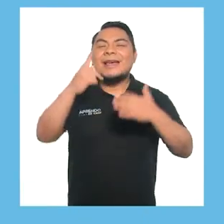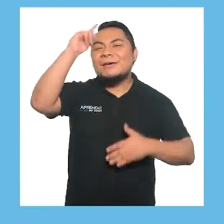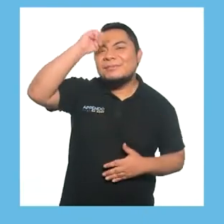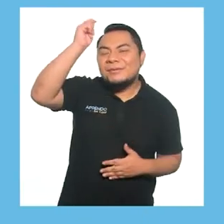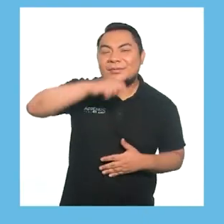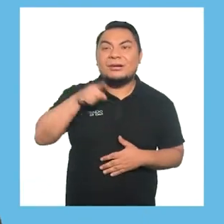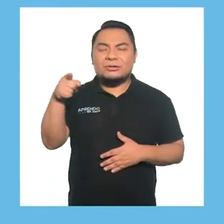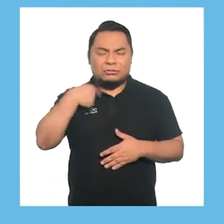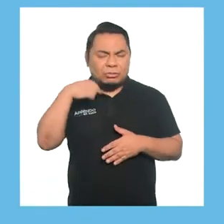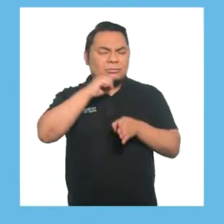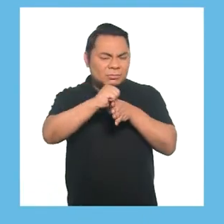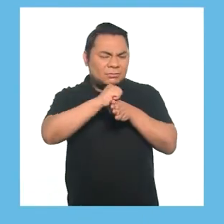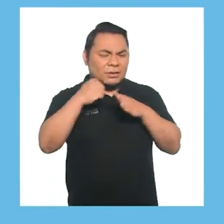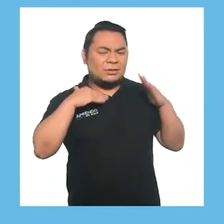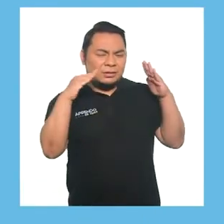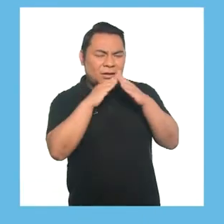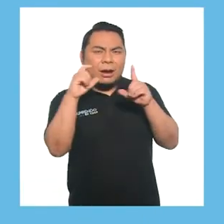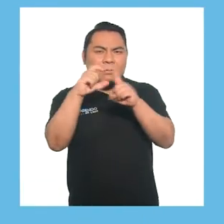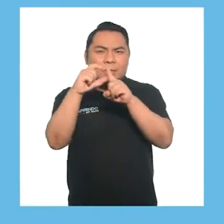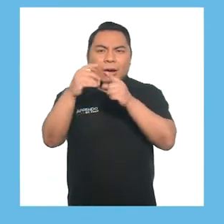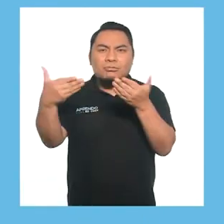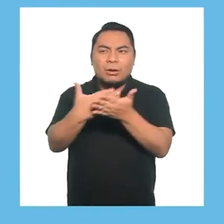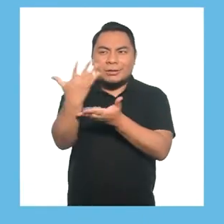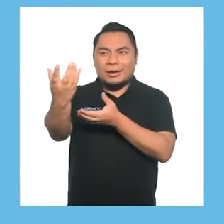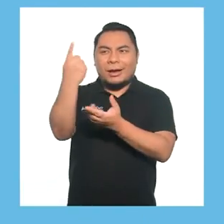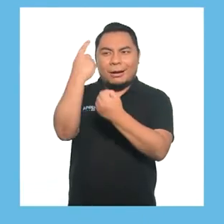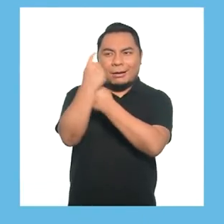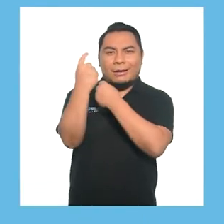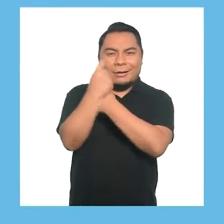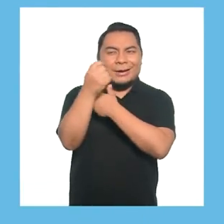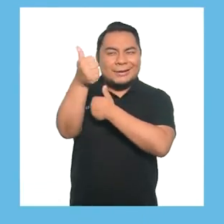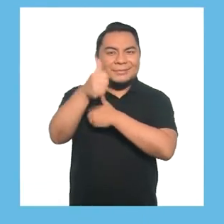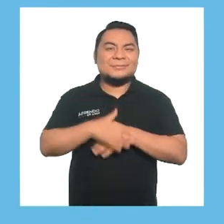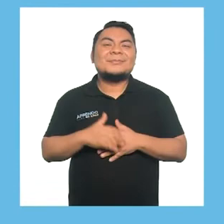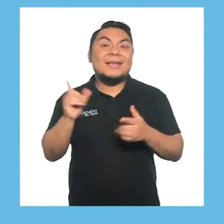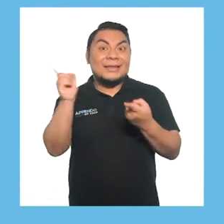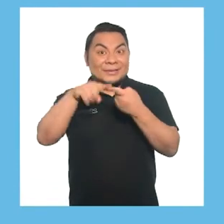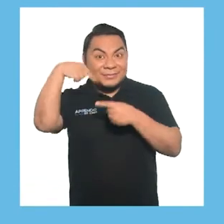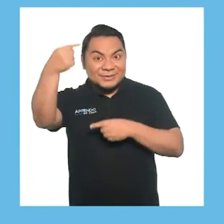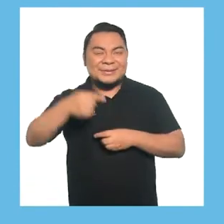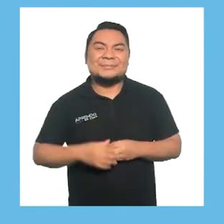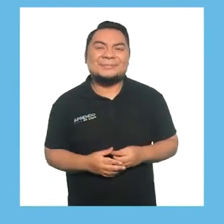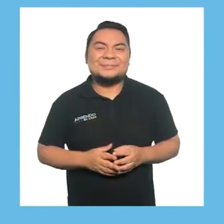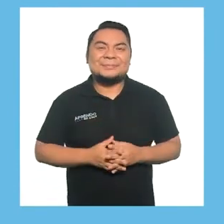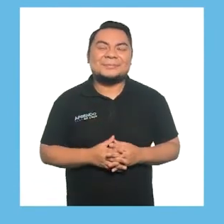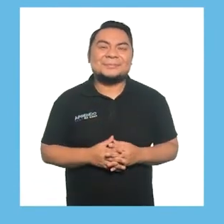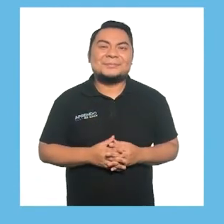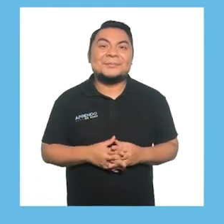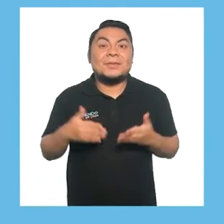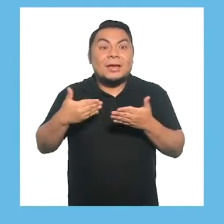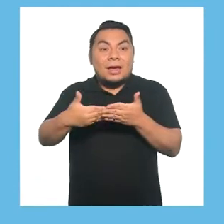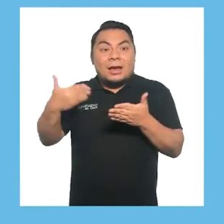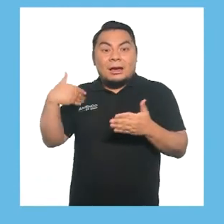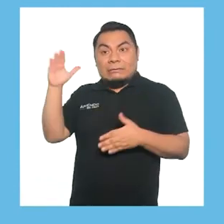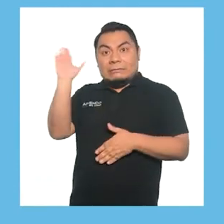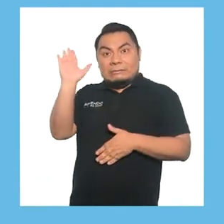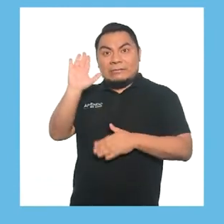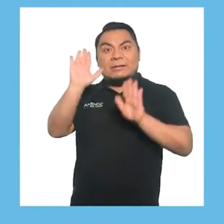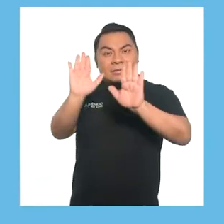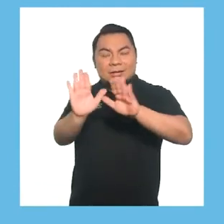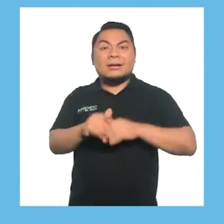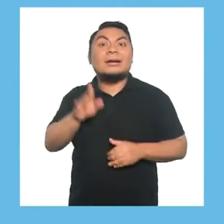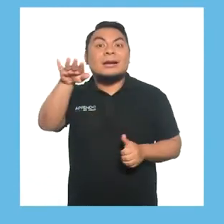¡Gracias, Paul! ¡Practicaré en casa las palabras que nos has enseñado! ¡Hasta la próxima! Antes de